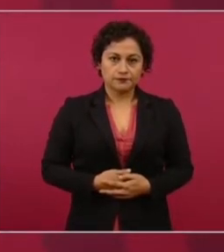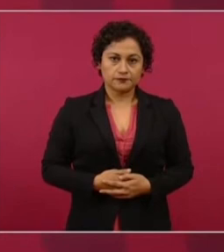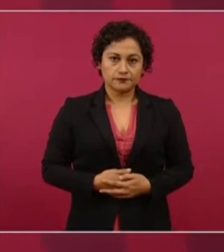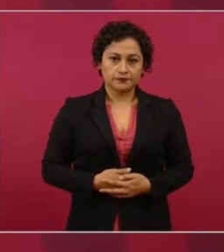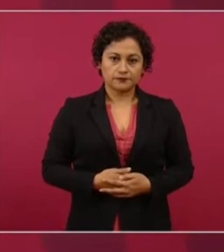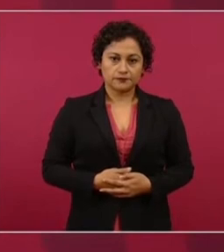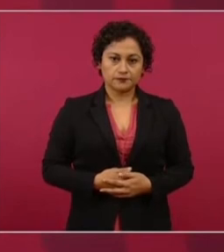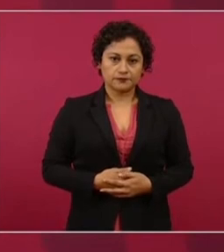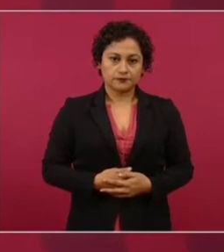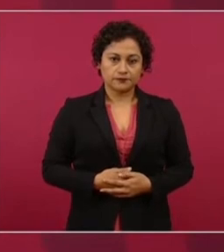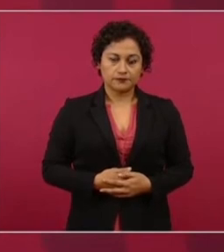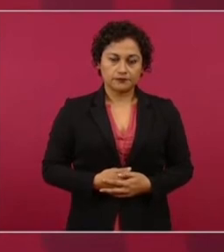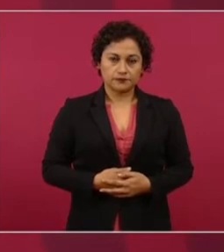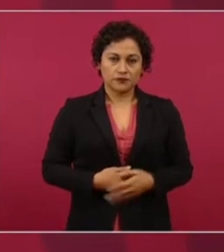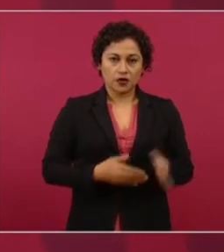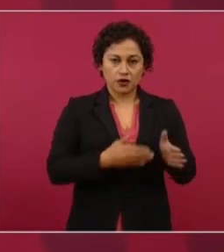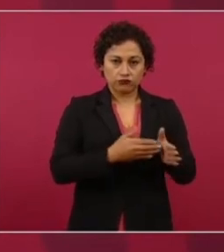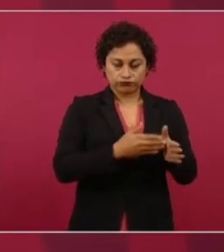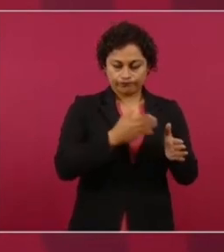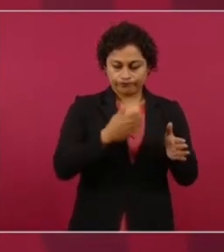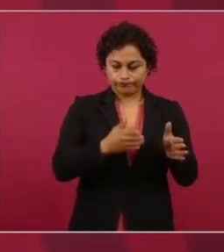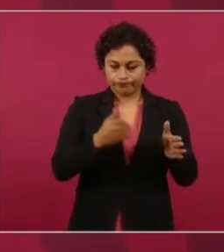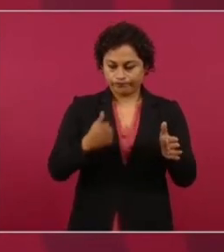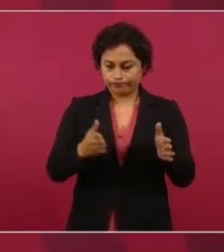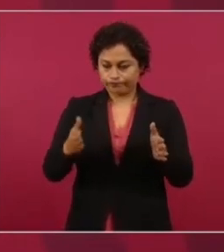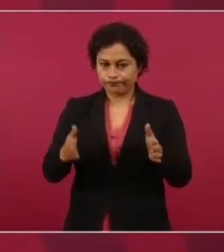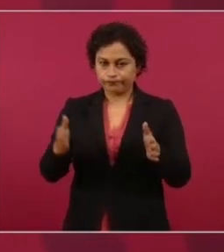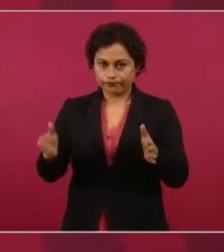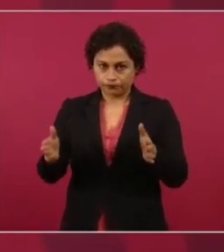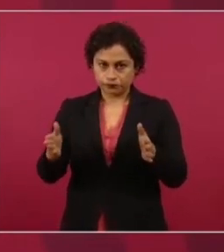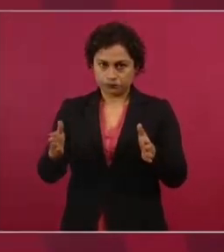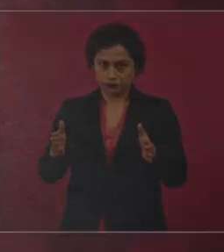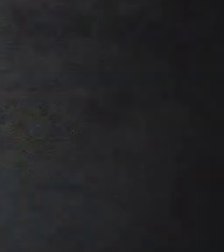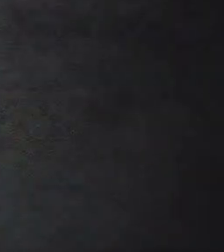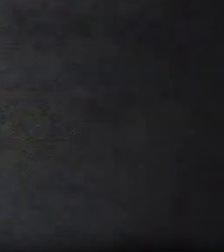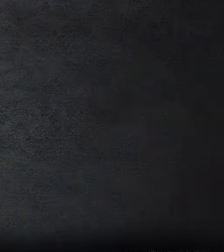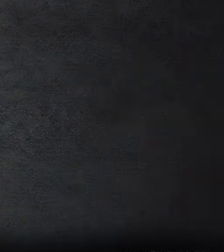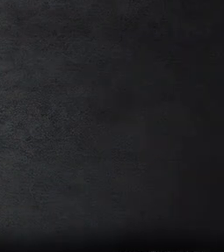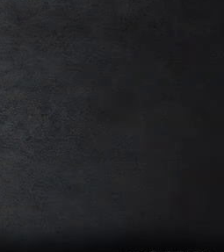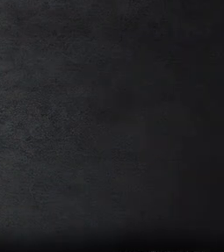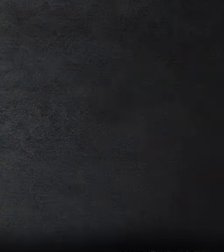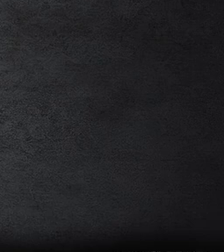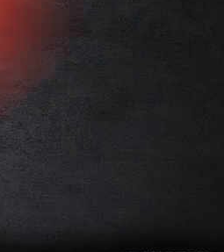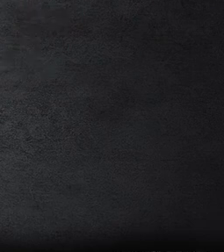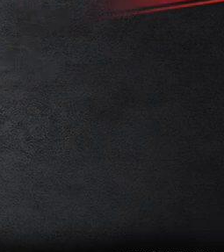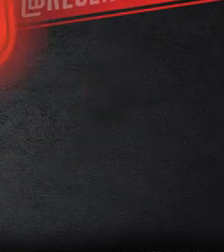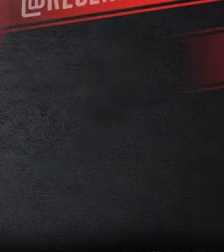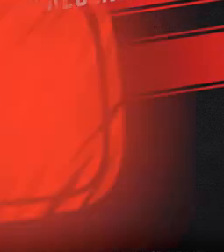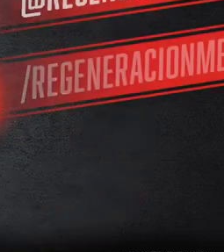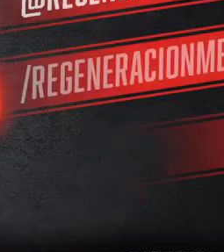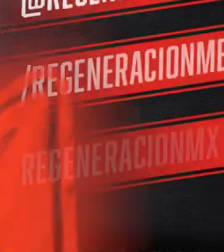y hacemos la presentación de la propuesta para